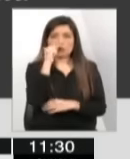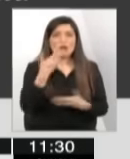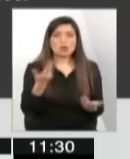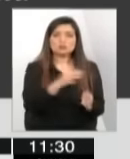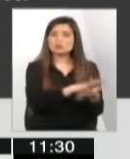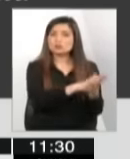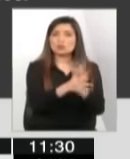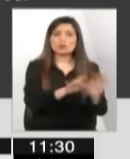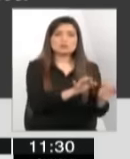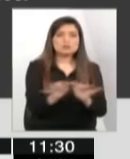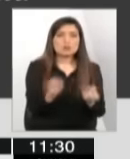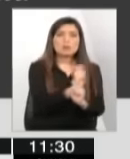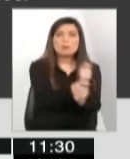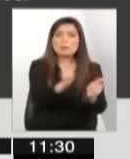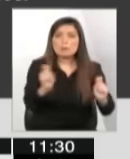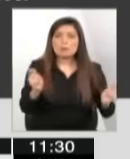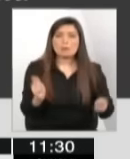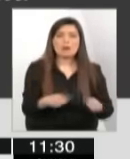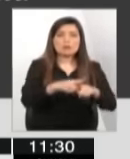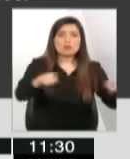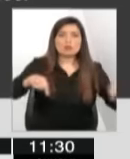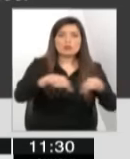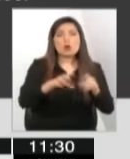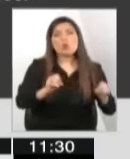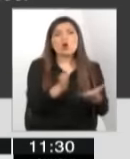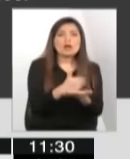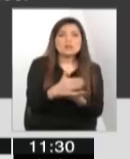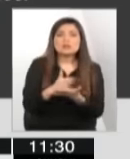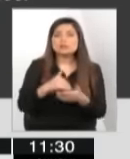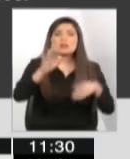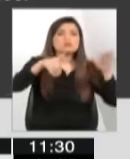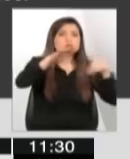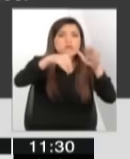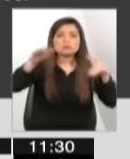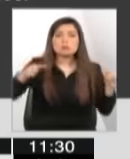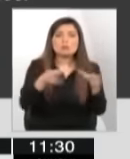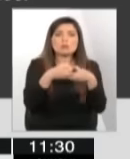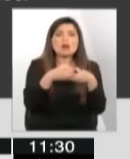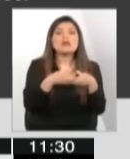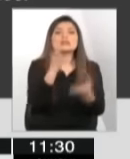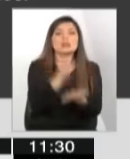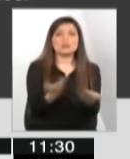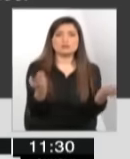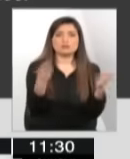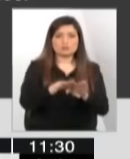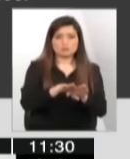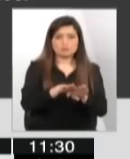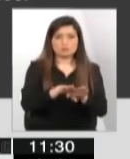propaganda y oficinas u organizaciones destinadas a atender electores deben permanecer cerradas.